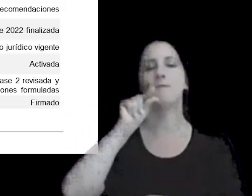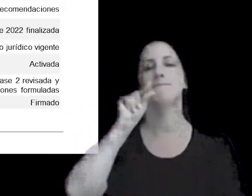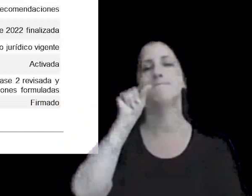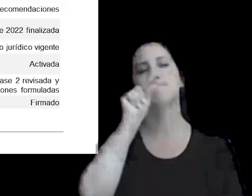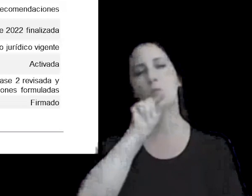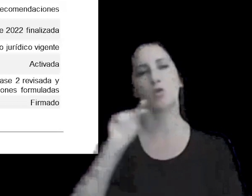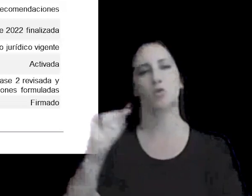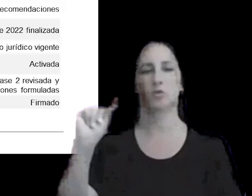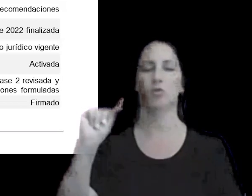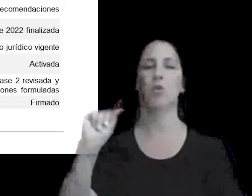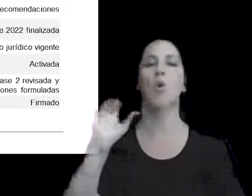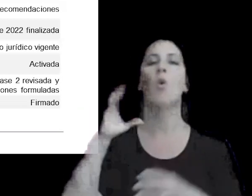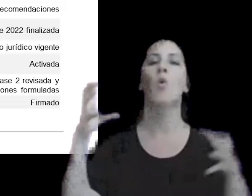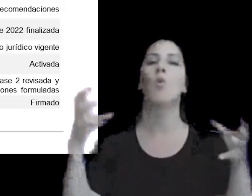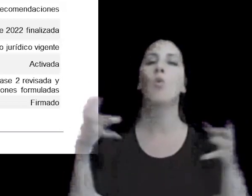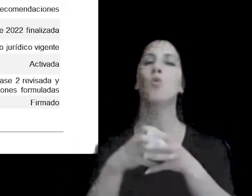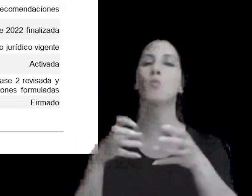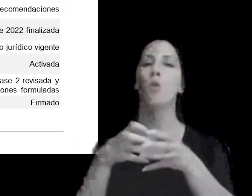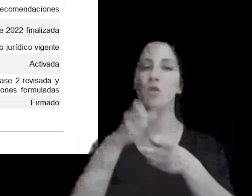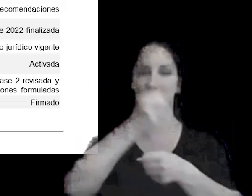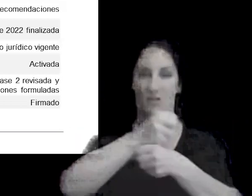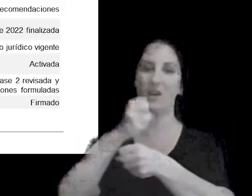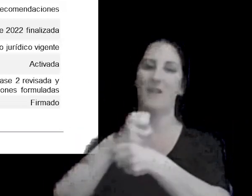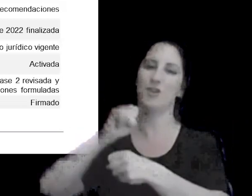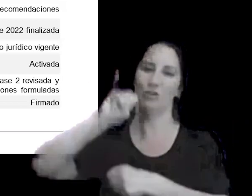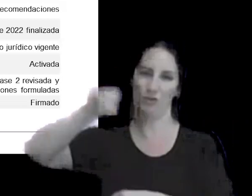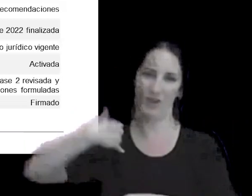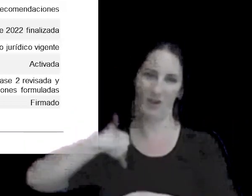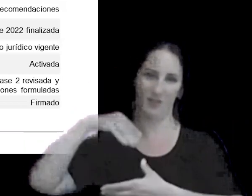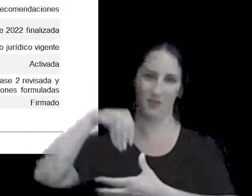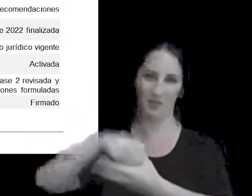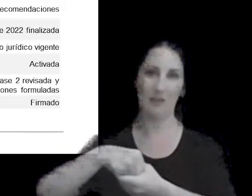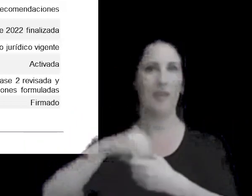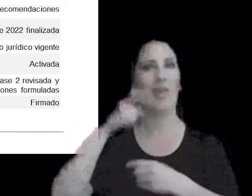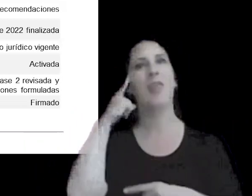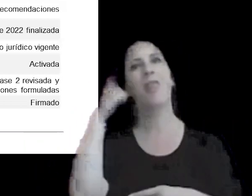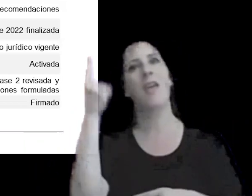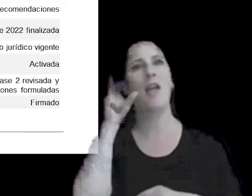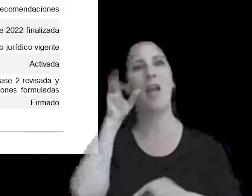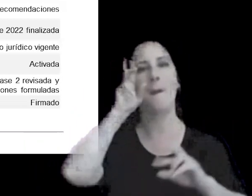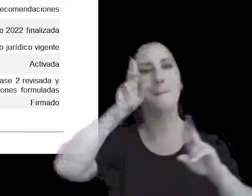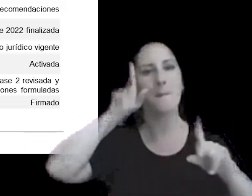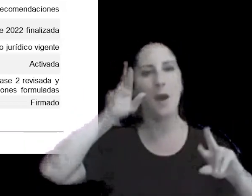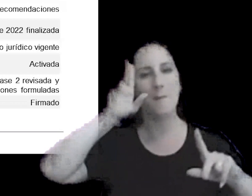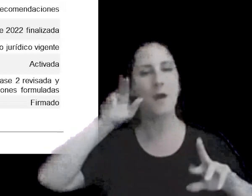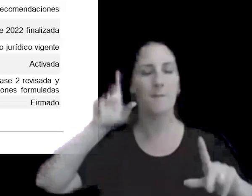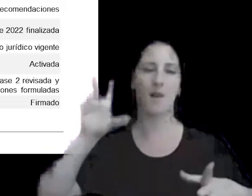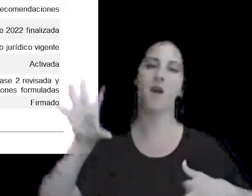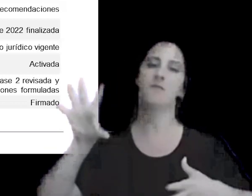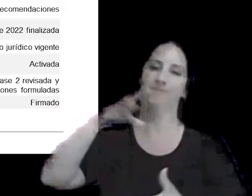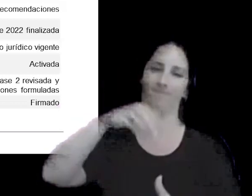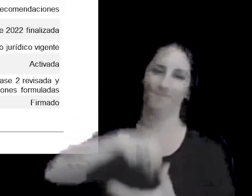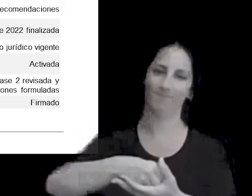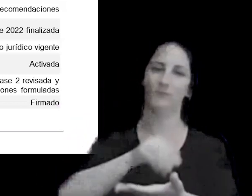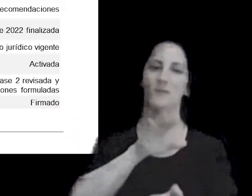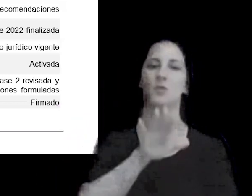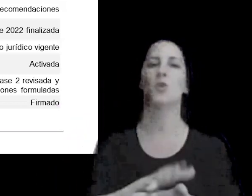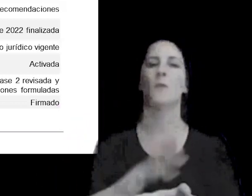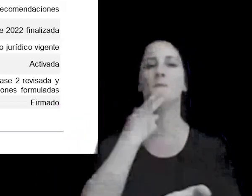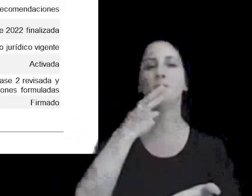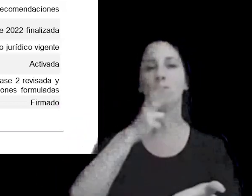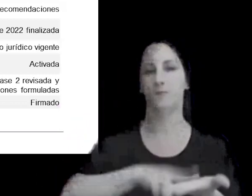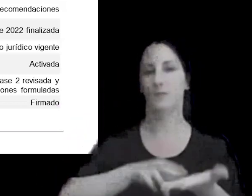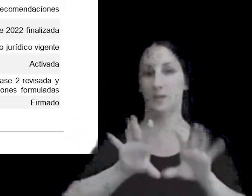dentro de lo que son los grupos de trabajo y las iniciativas en materia de tributación